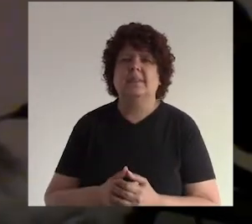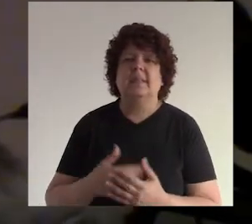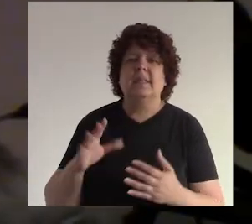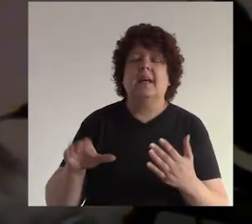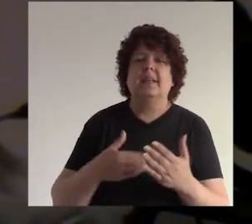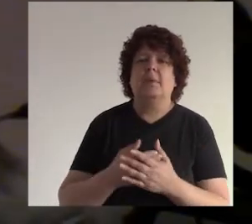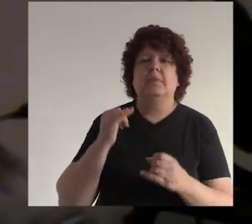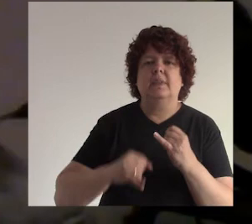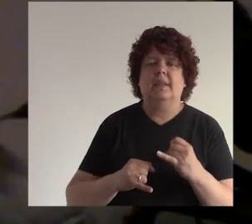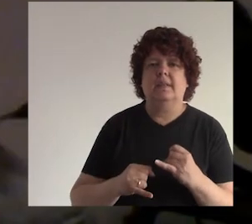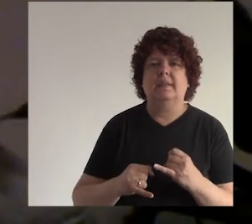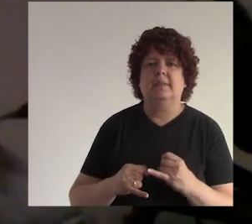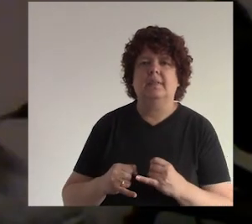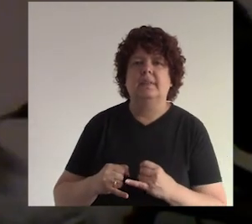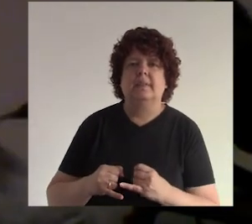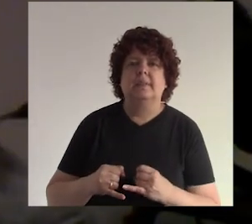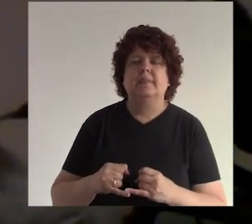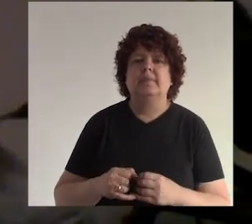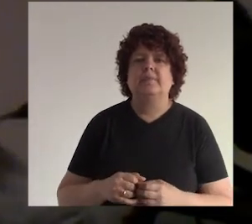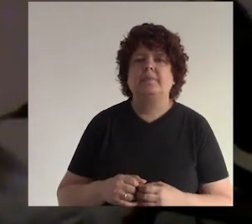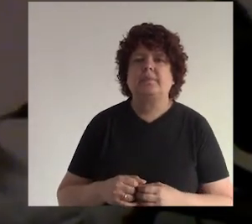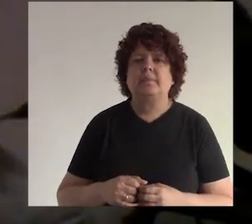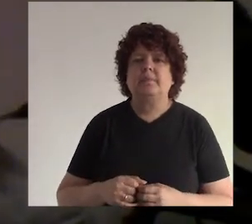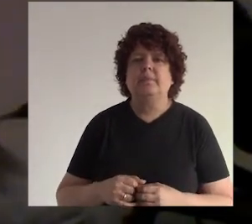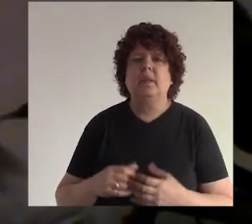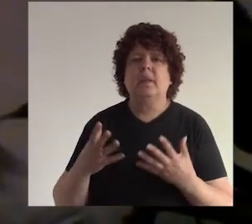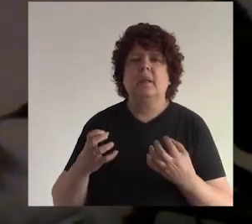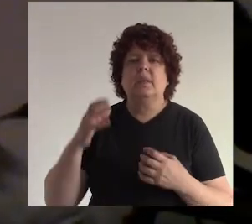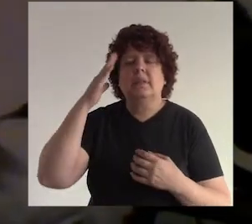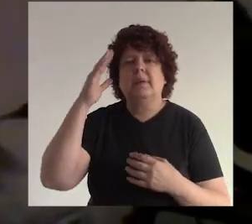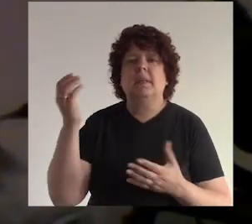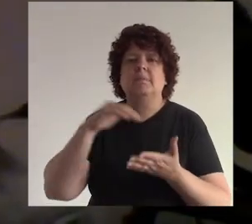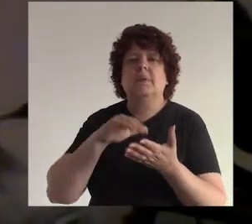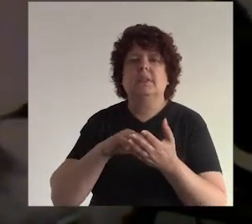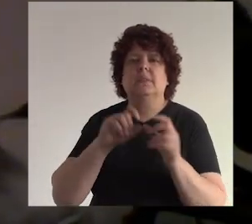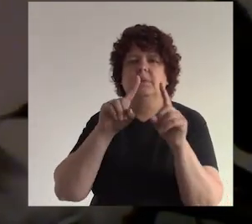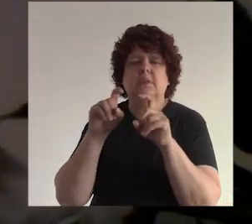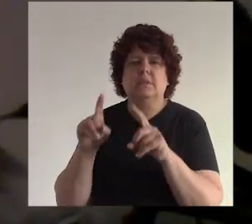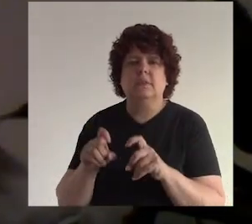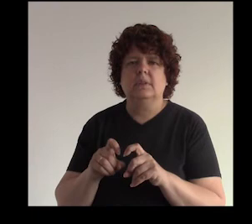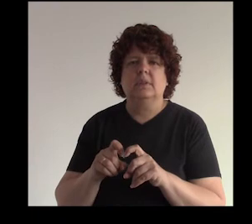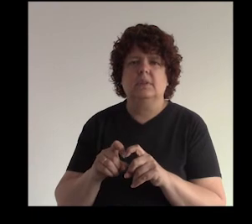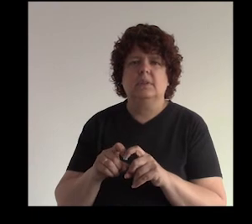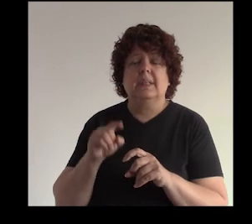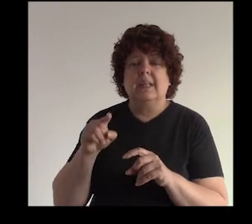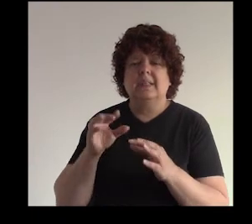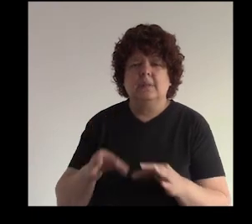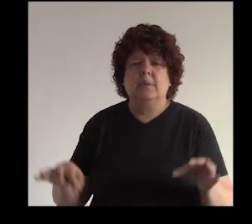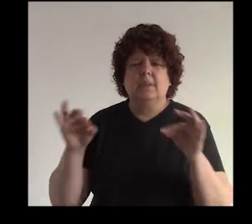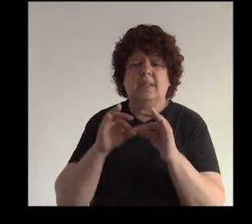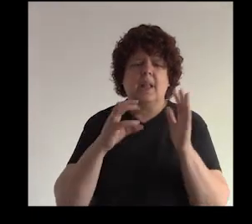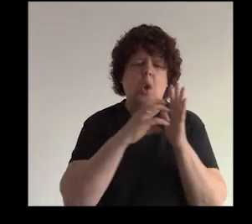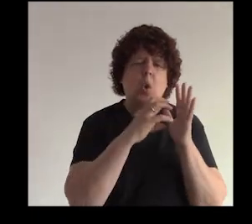creo que ya estamos llegando a la parte final de este estimado Freddy quisiera saber si hay más preguntas es importante